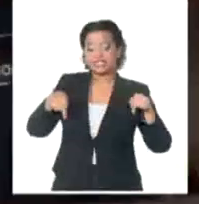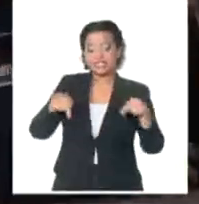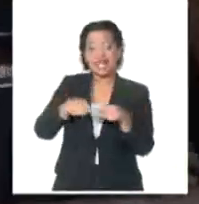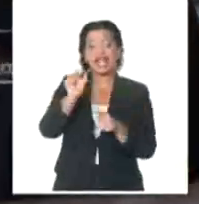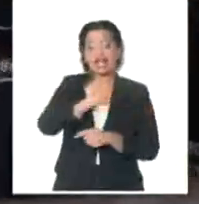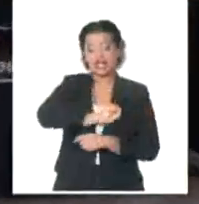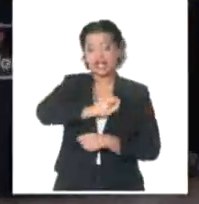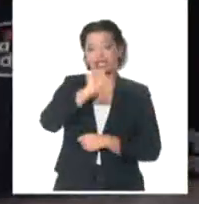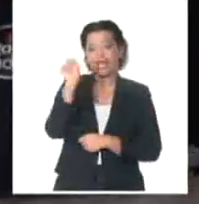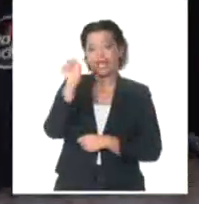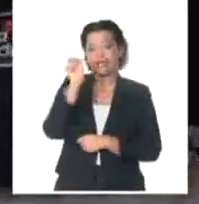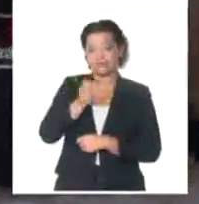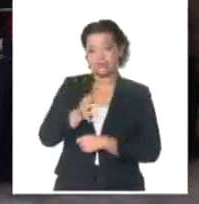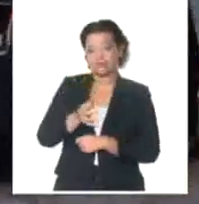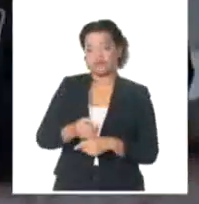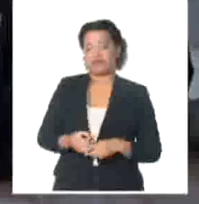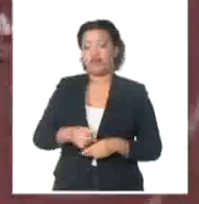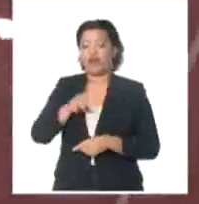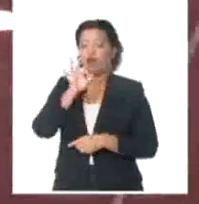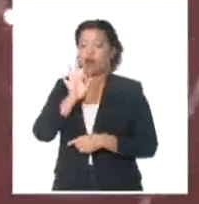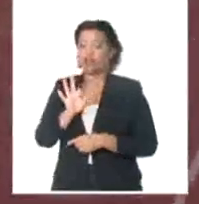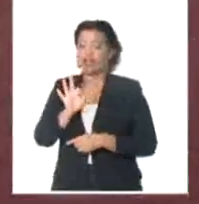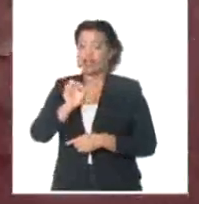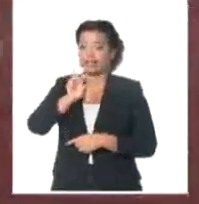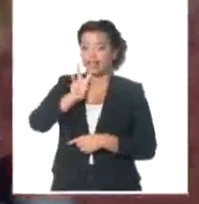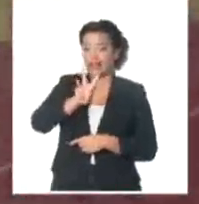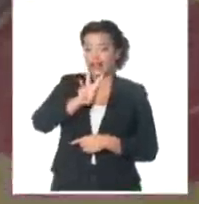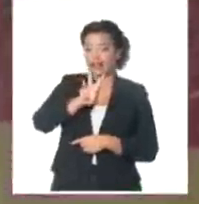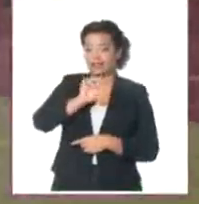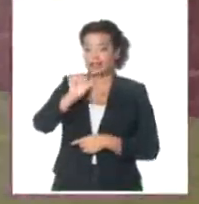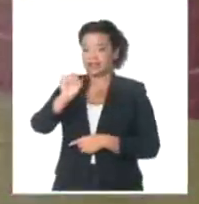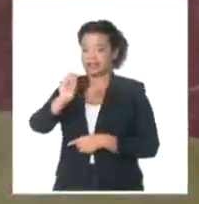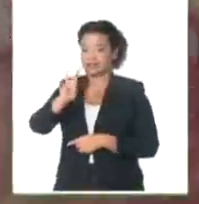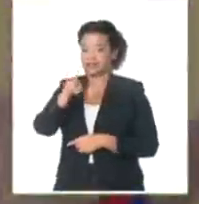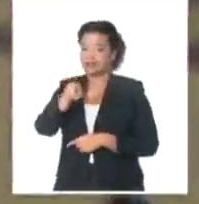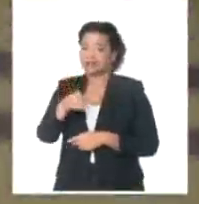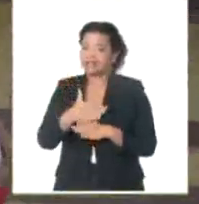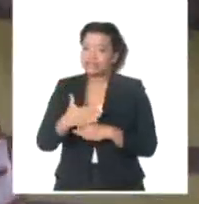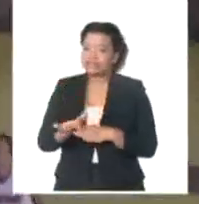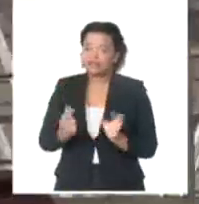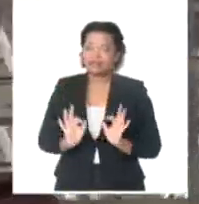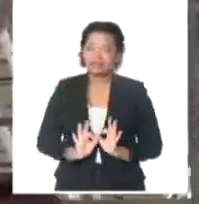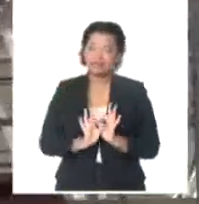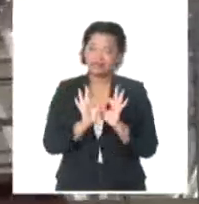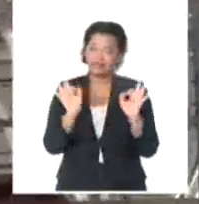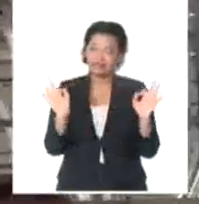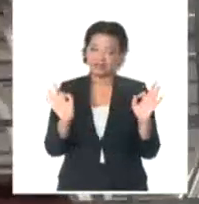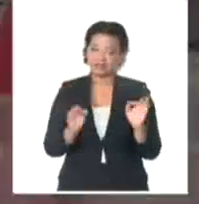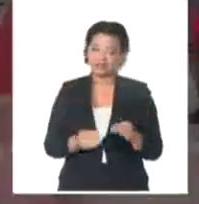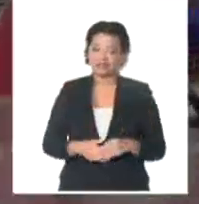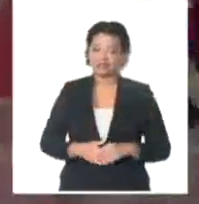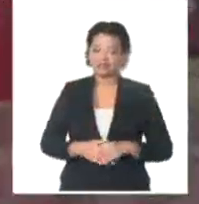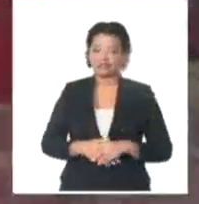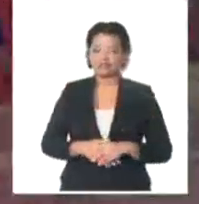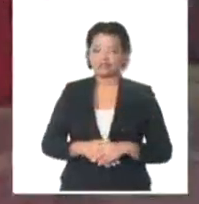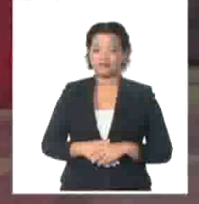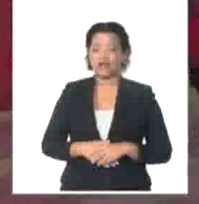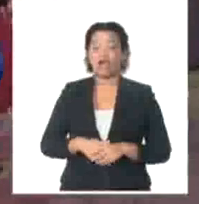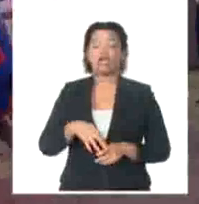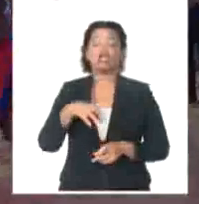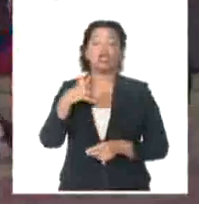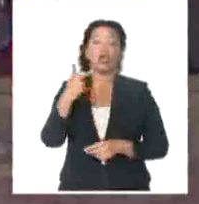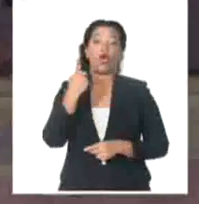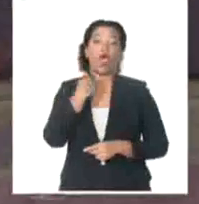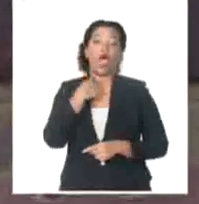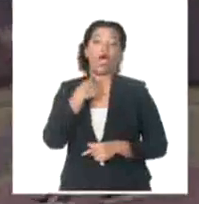Urgeyes 83-73, demostrando la calidad de las dirigidas por Abeliz Robert. Por dos años consecutivos,